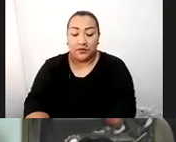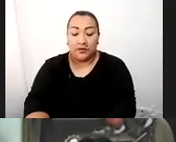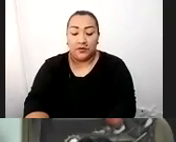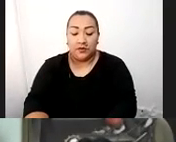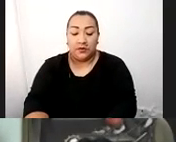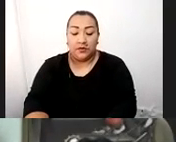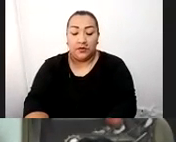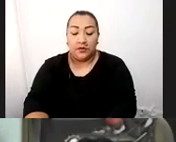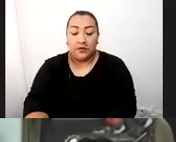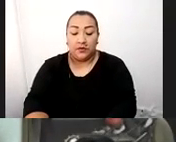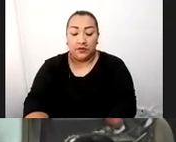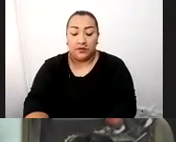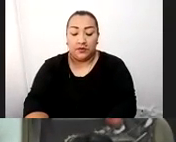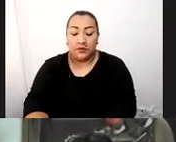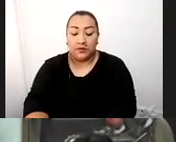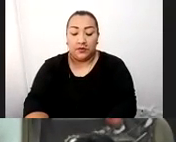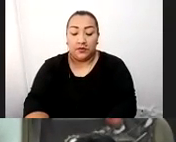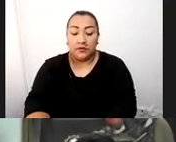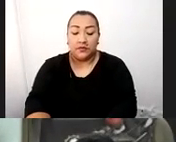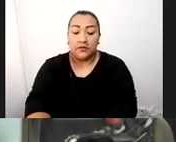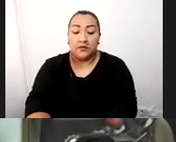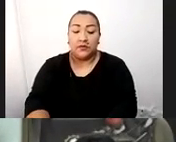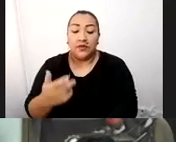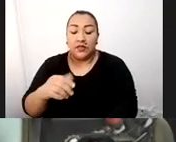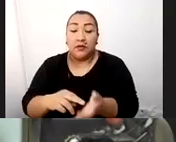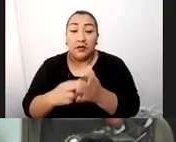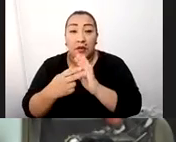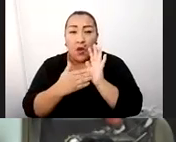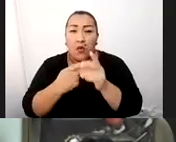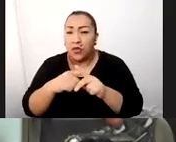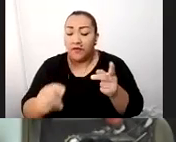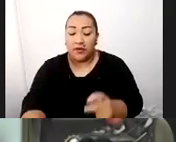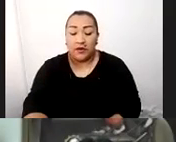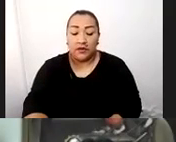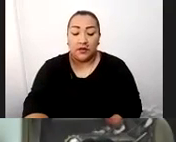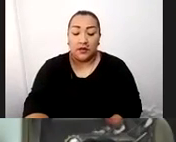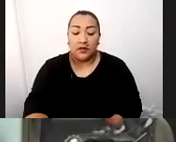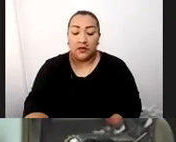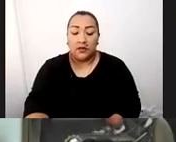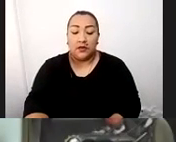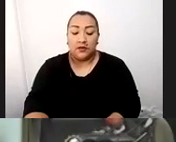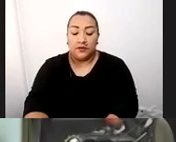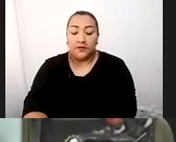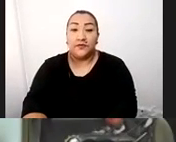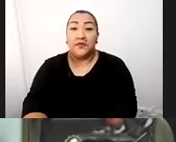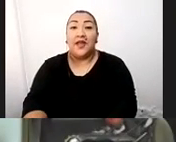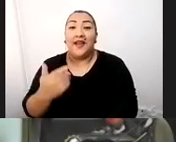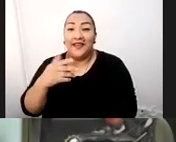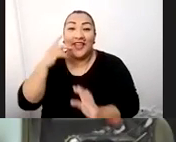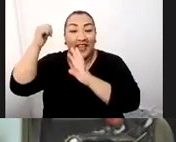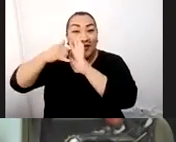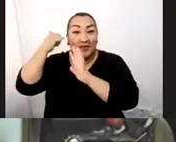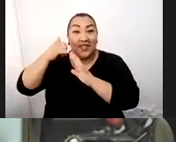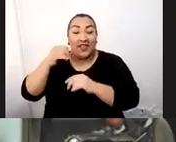Asimismo, nos hemos puesto de moda recientemente con las filmaciones, ¿verdad? Ustedes recordarán que acá se han filmado a los Transformers, así como